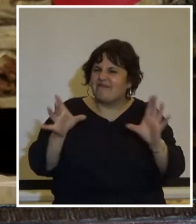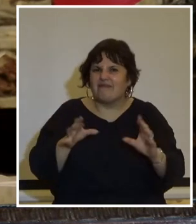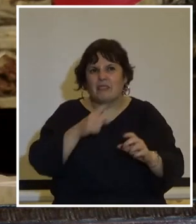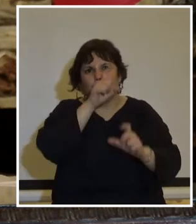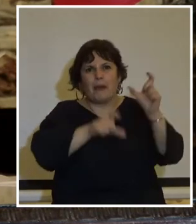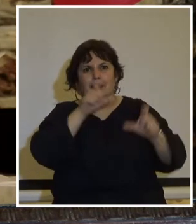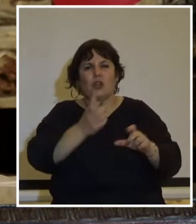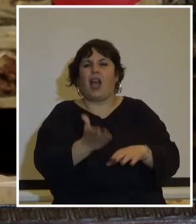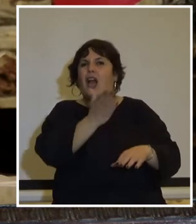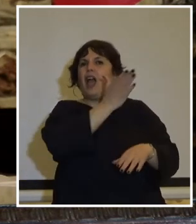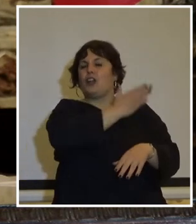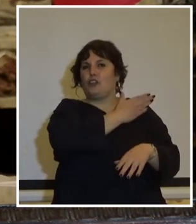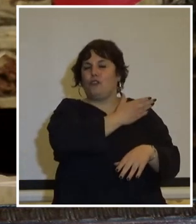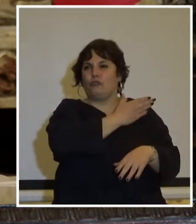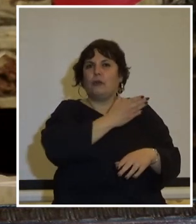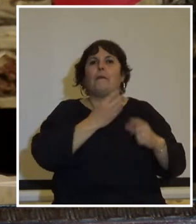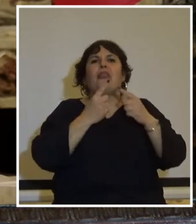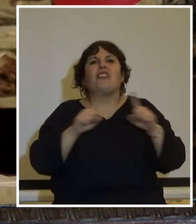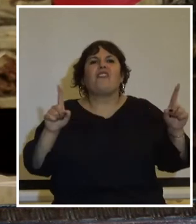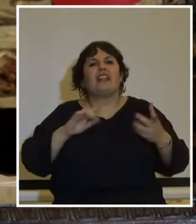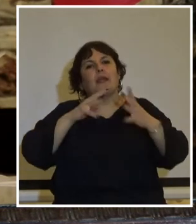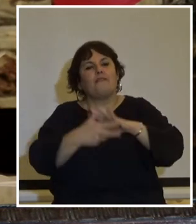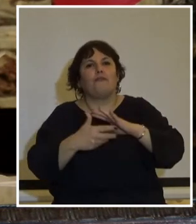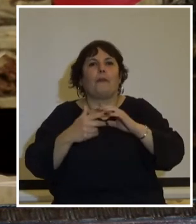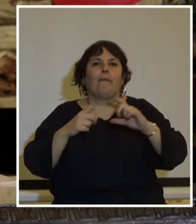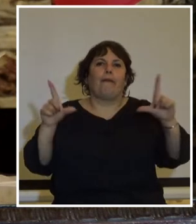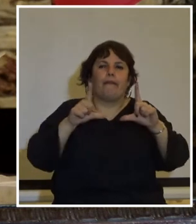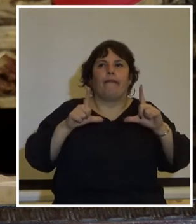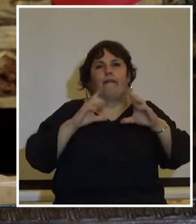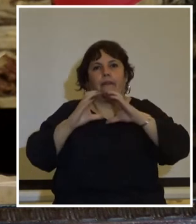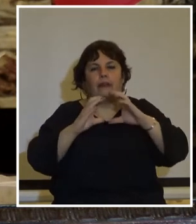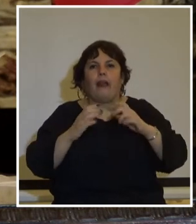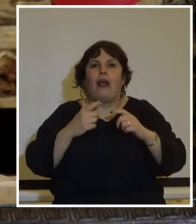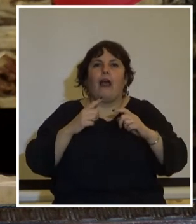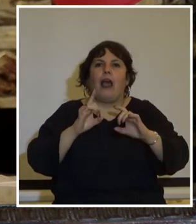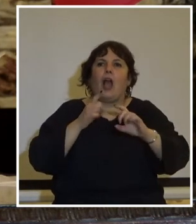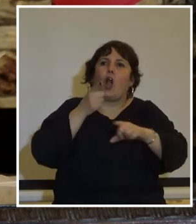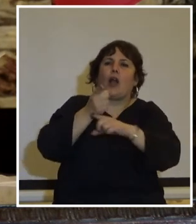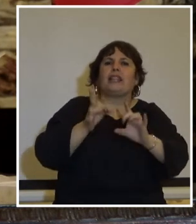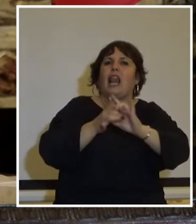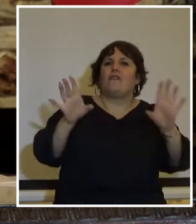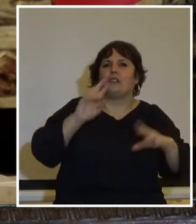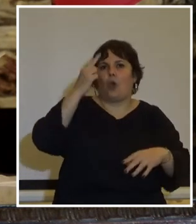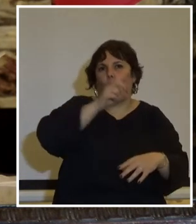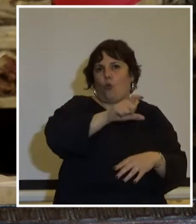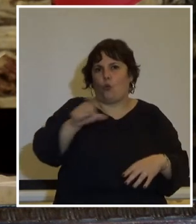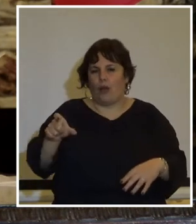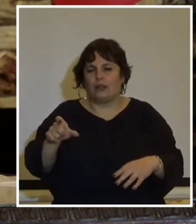personas desde hace años por los diferentes medios de comunicación atacando las libertades de todos los uruguayos